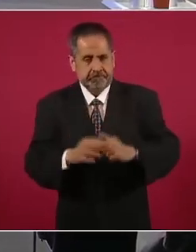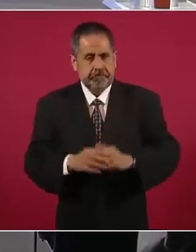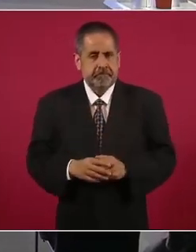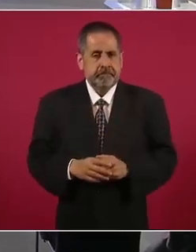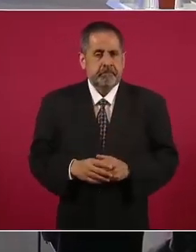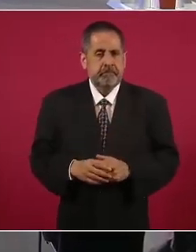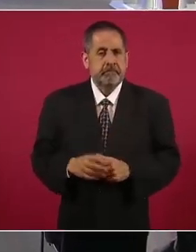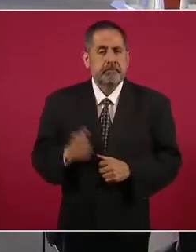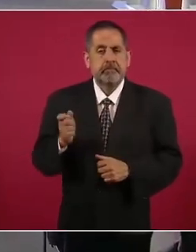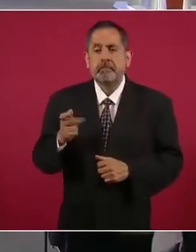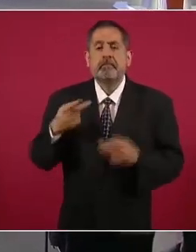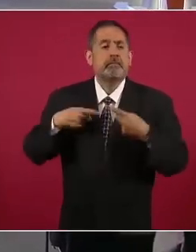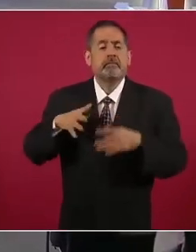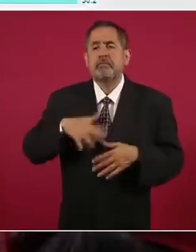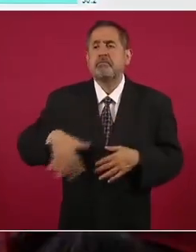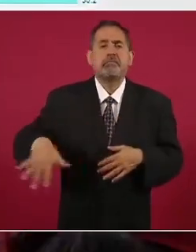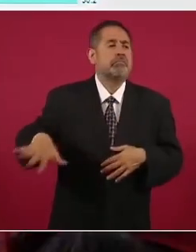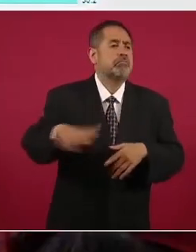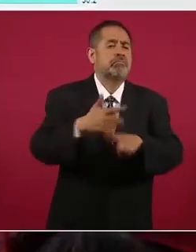Esto es a población abierta,